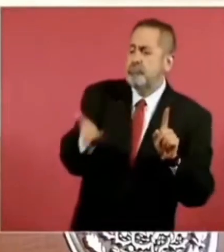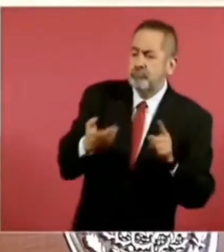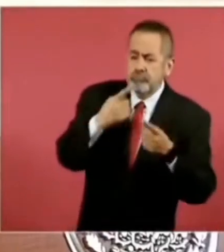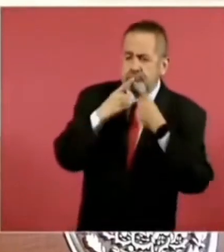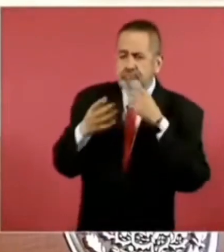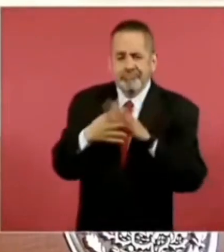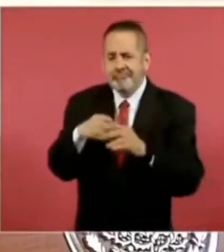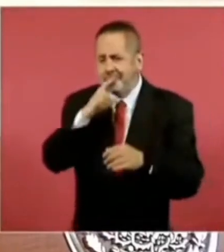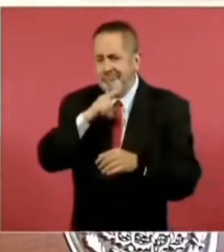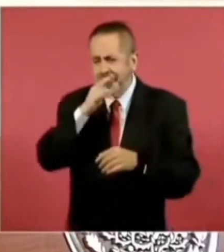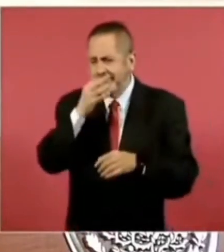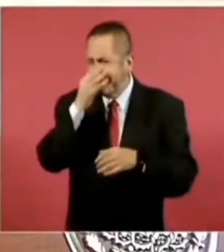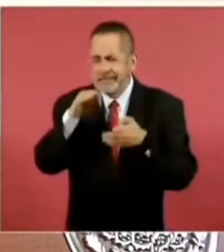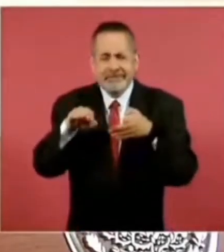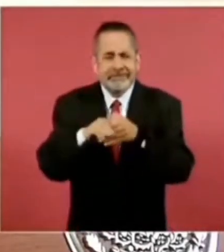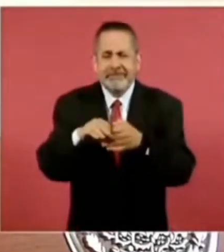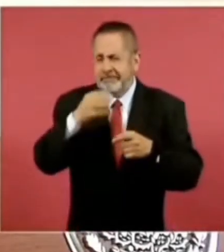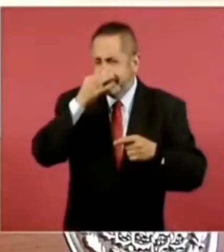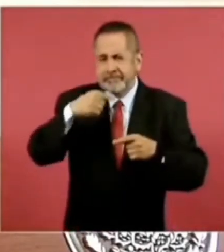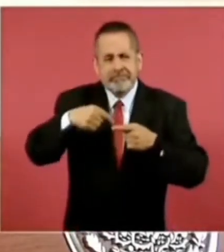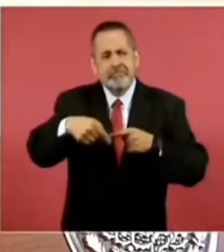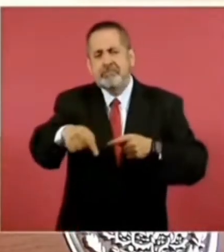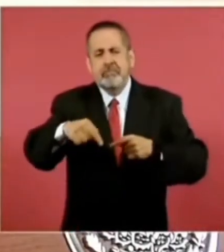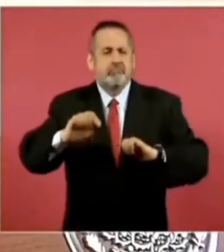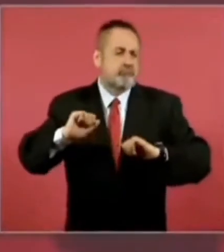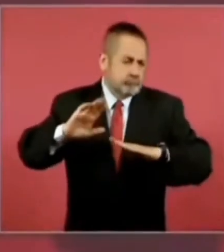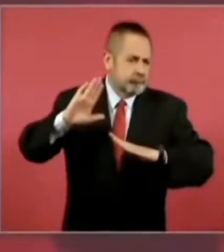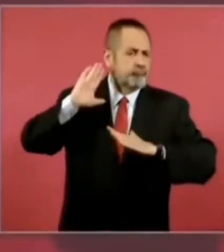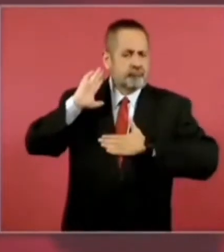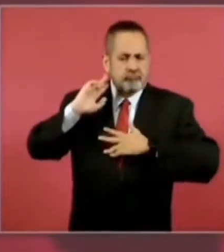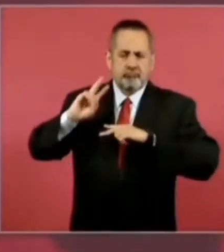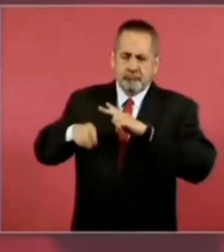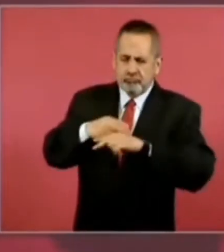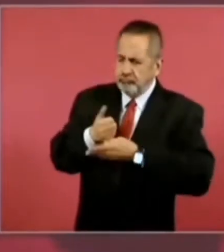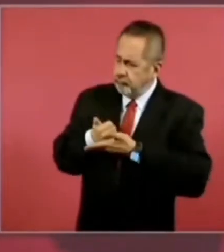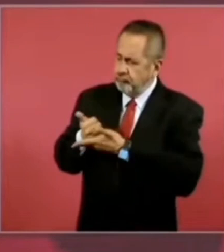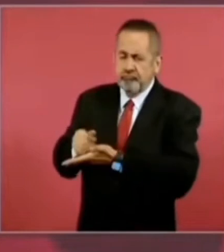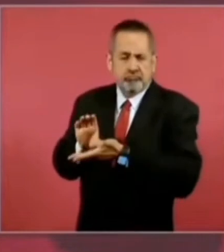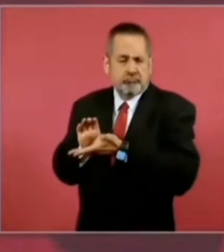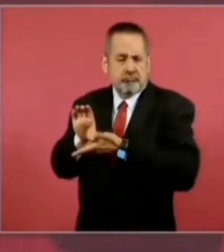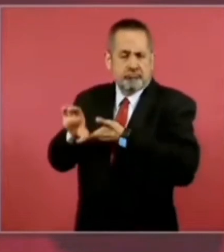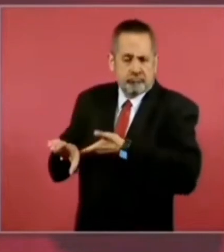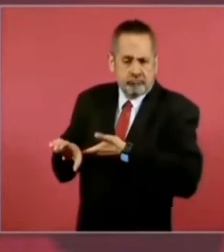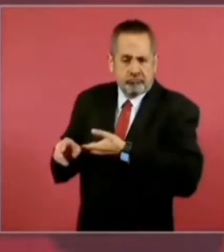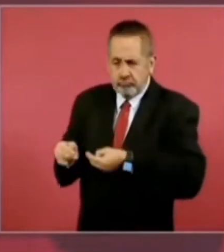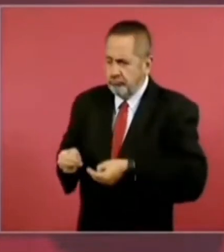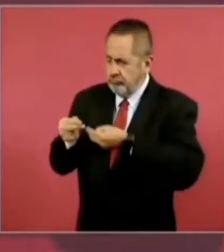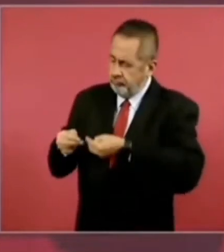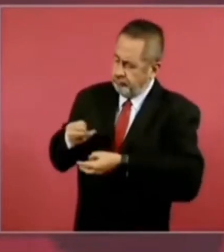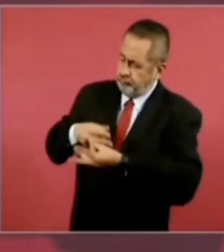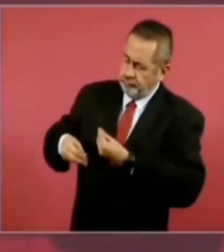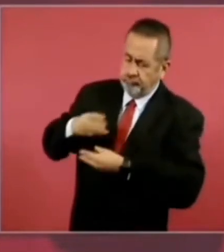un compromiso de inversión para